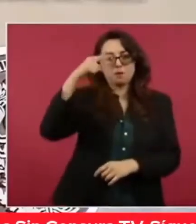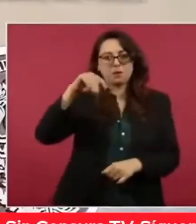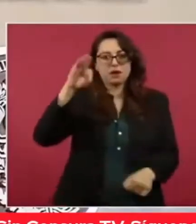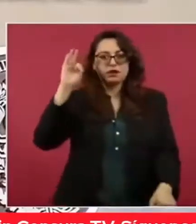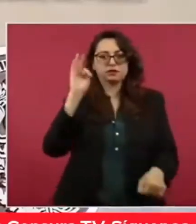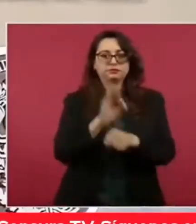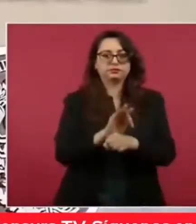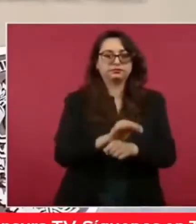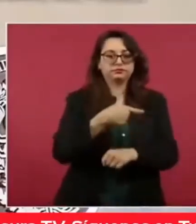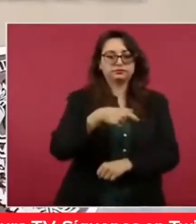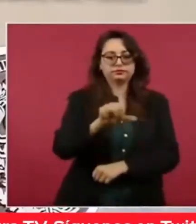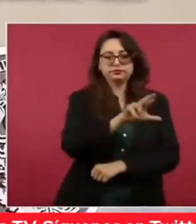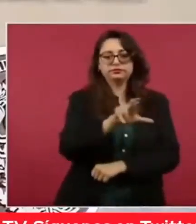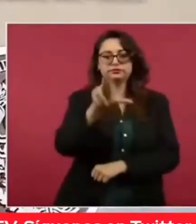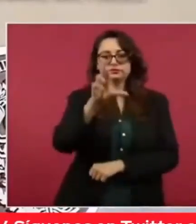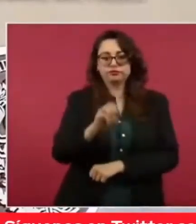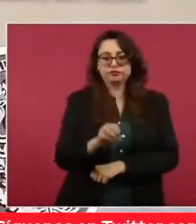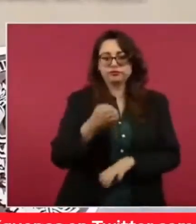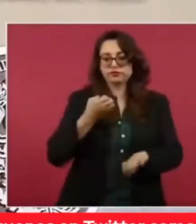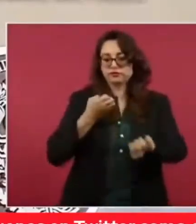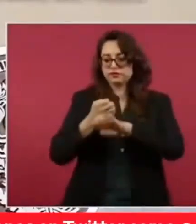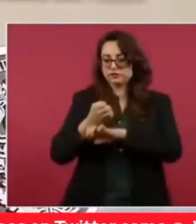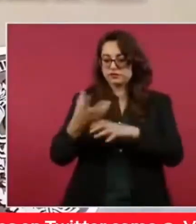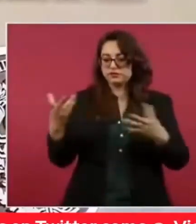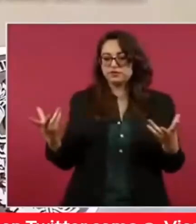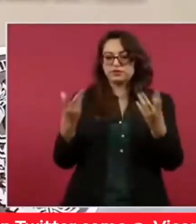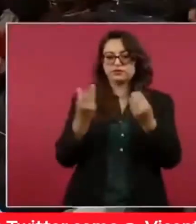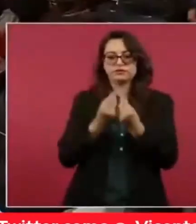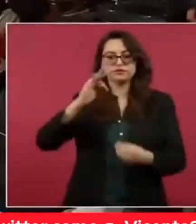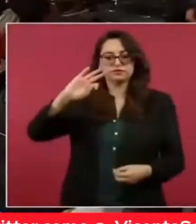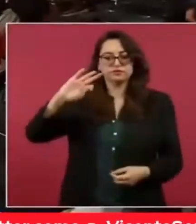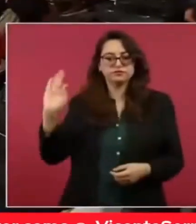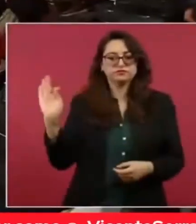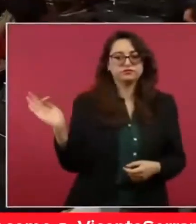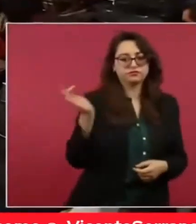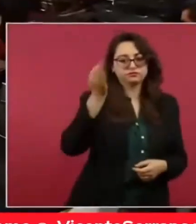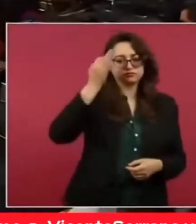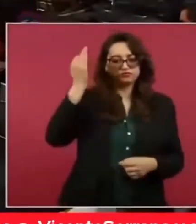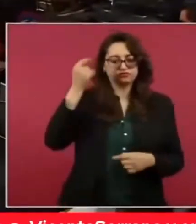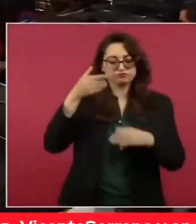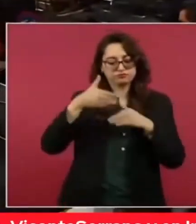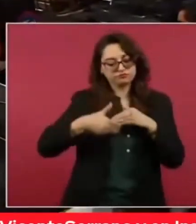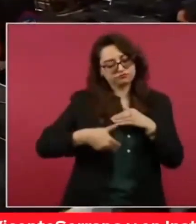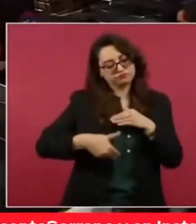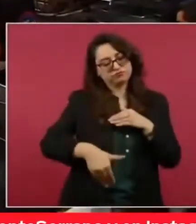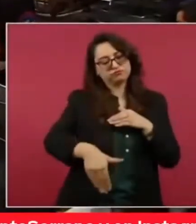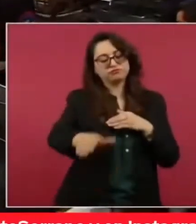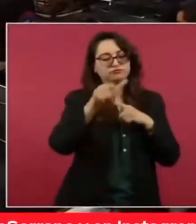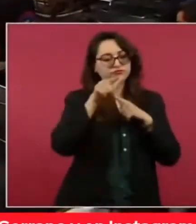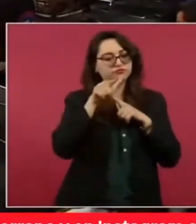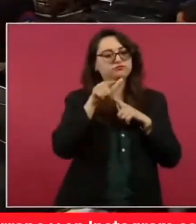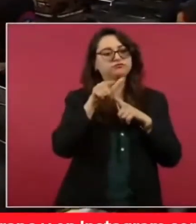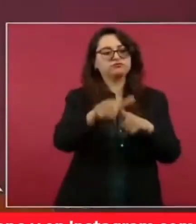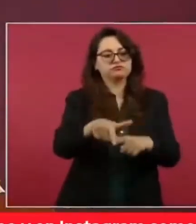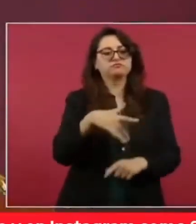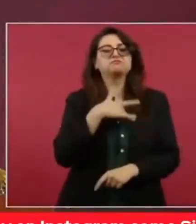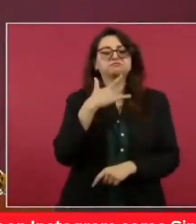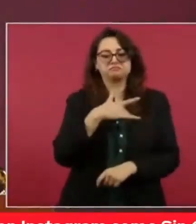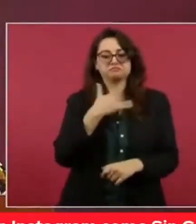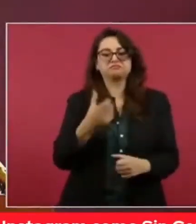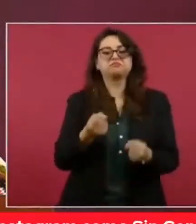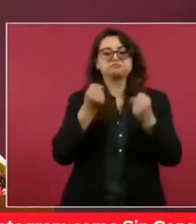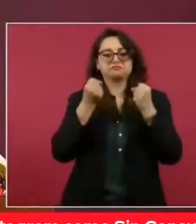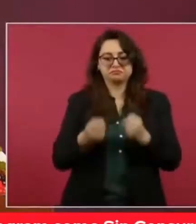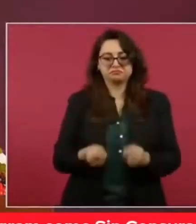que aunado a nuestro plan estatal de desarrollo y de la mano con la federación, son nuestra ruta de navegación y estoy segura que vamos